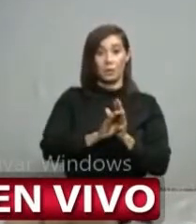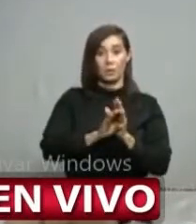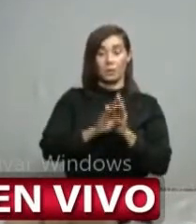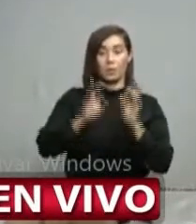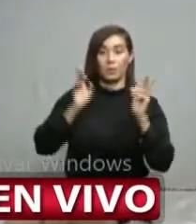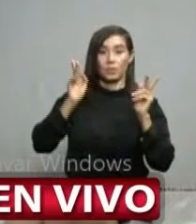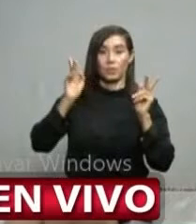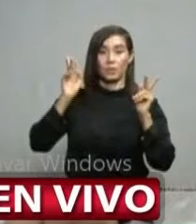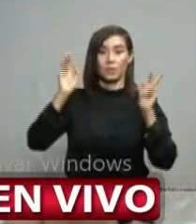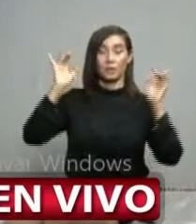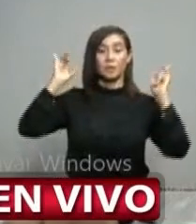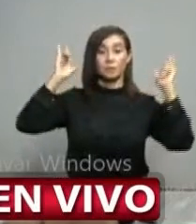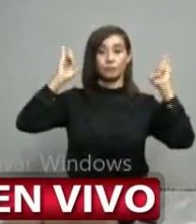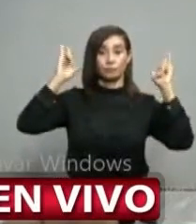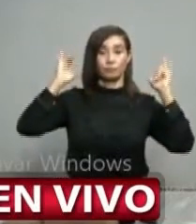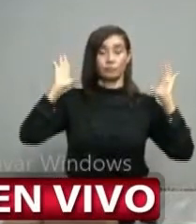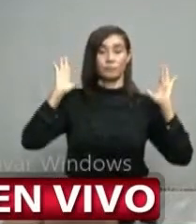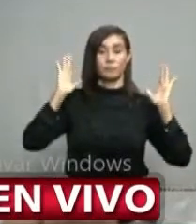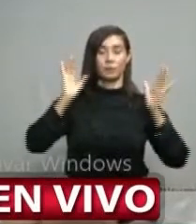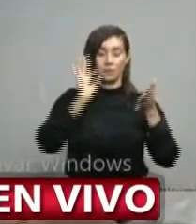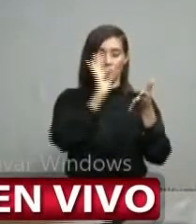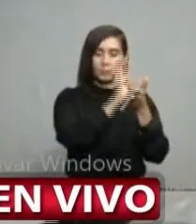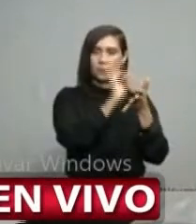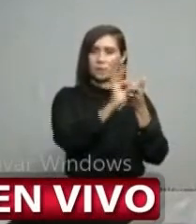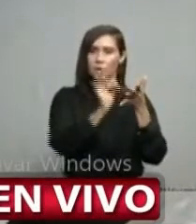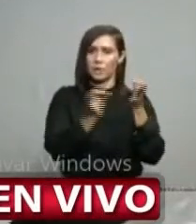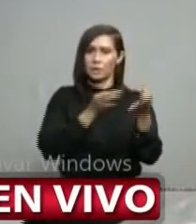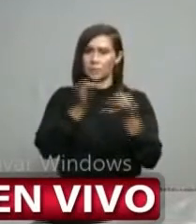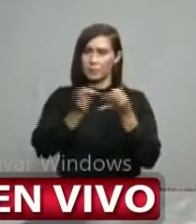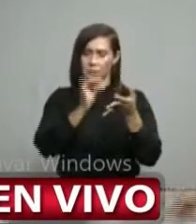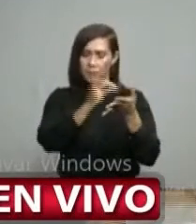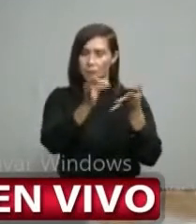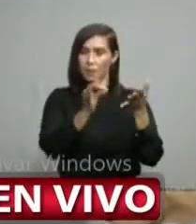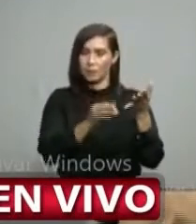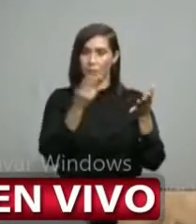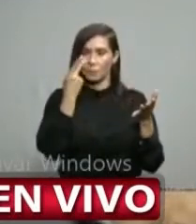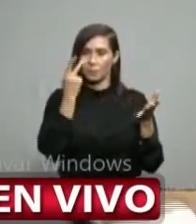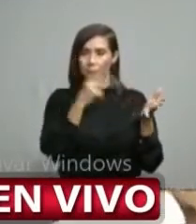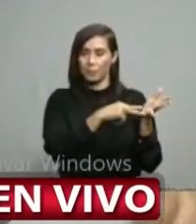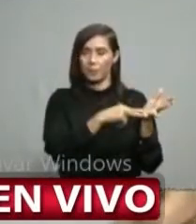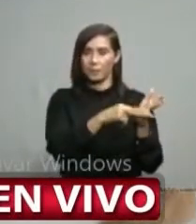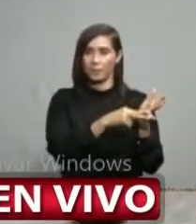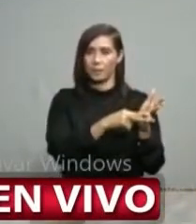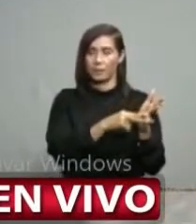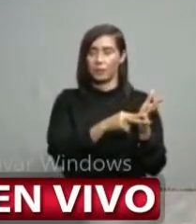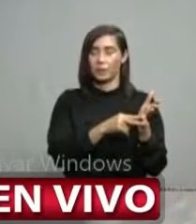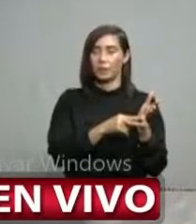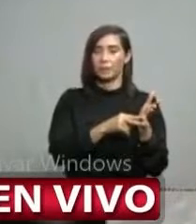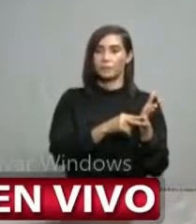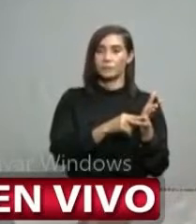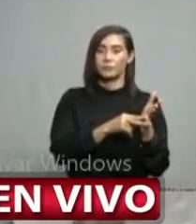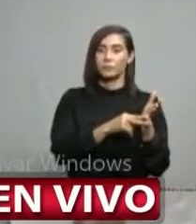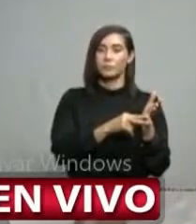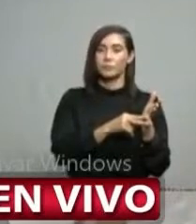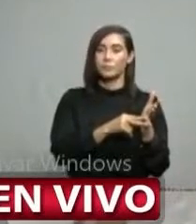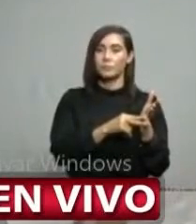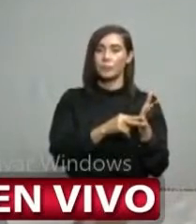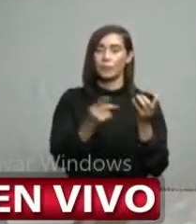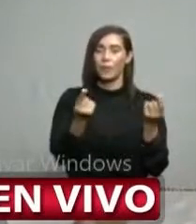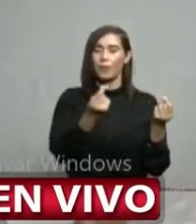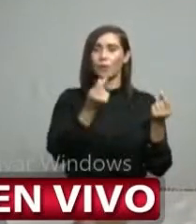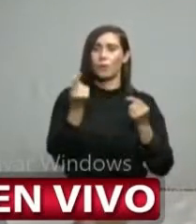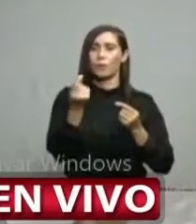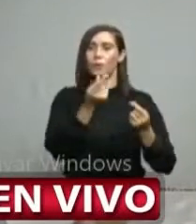resaltar algunos elementos para que veamos el comportamiento que